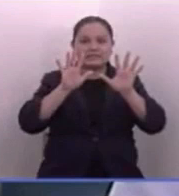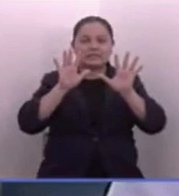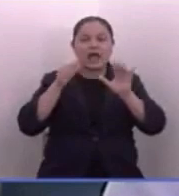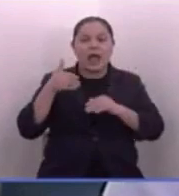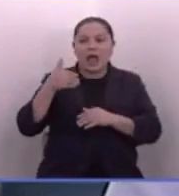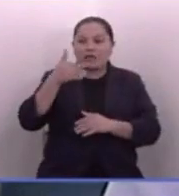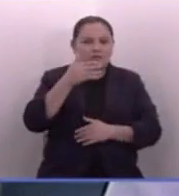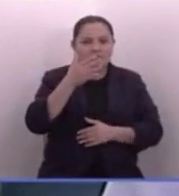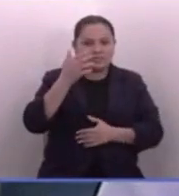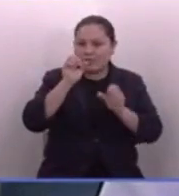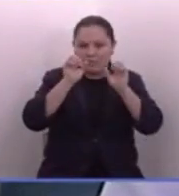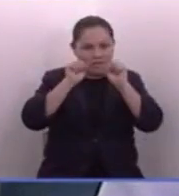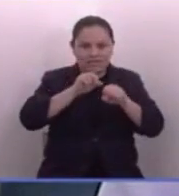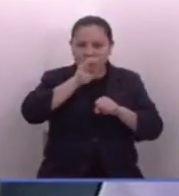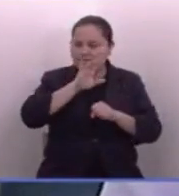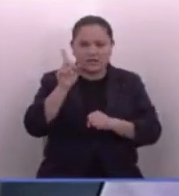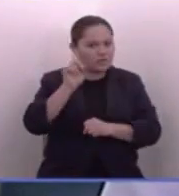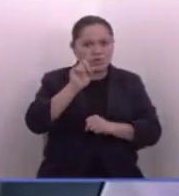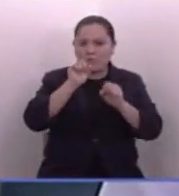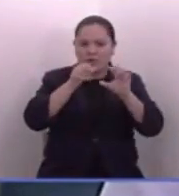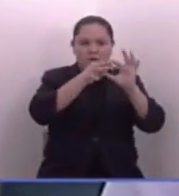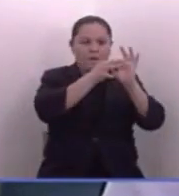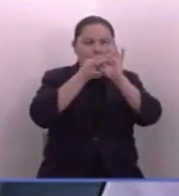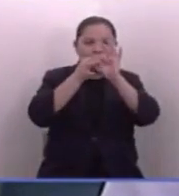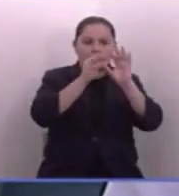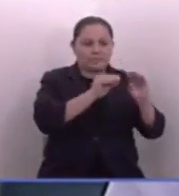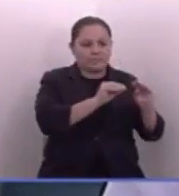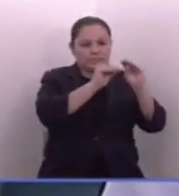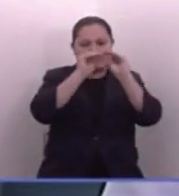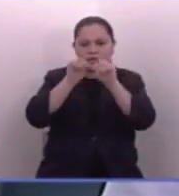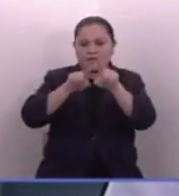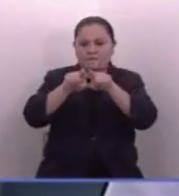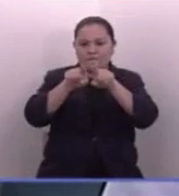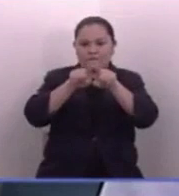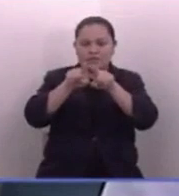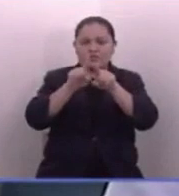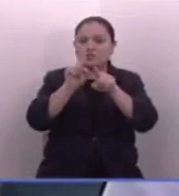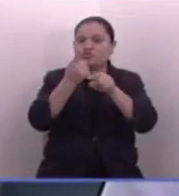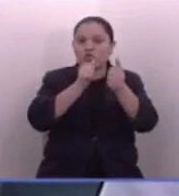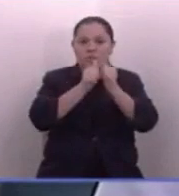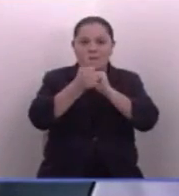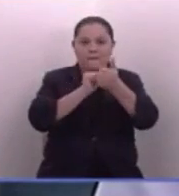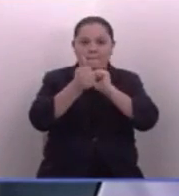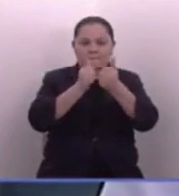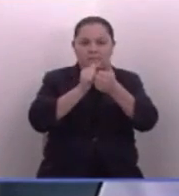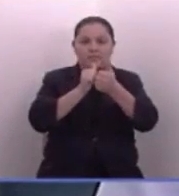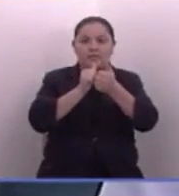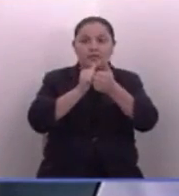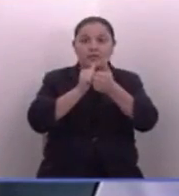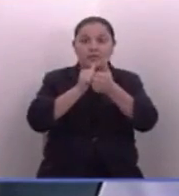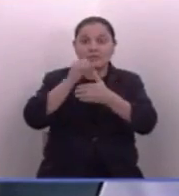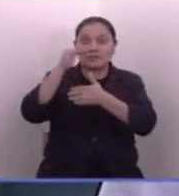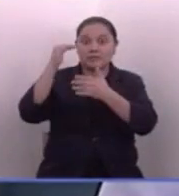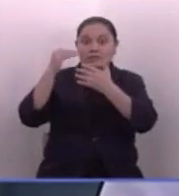negar, se logró que las cooperativas pasaran a competir nada más y nada menos que con transnacionales